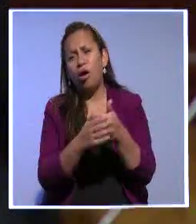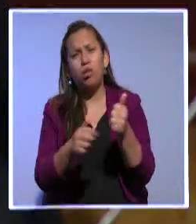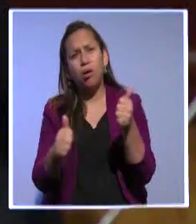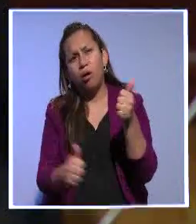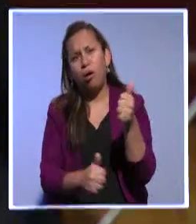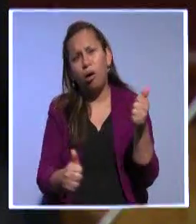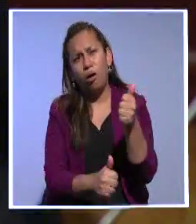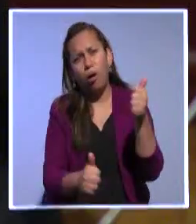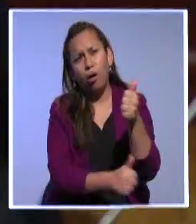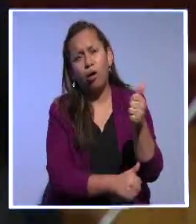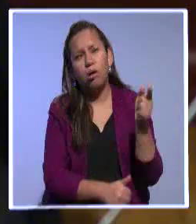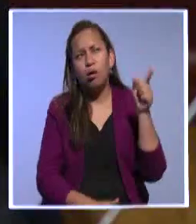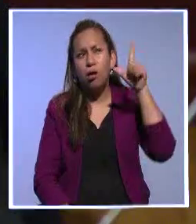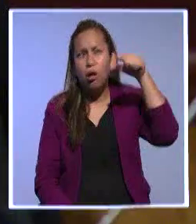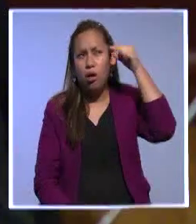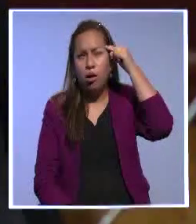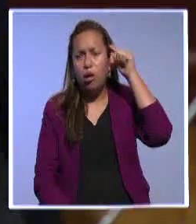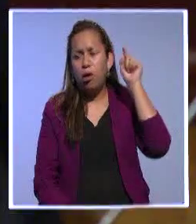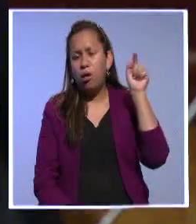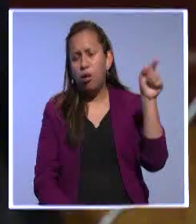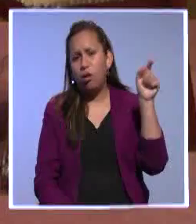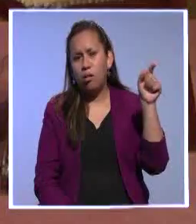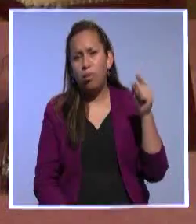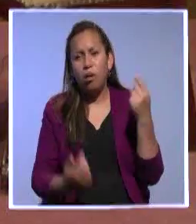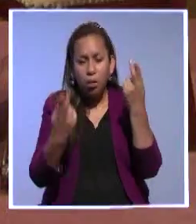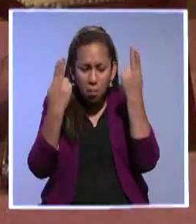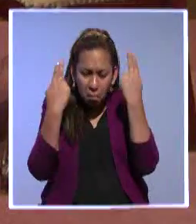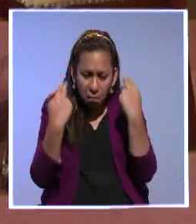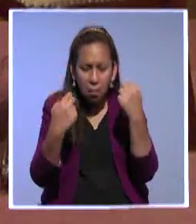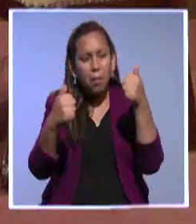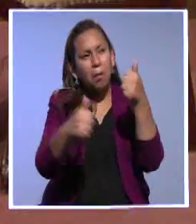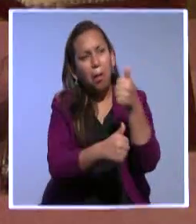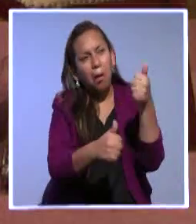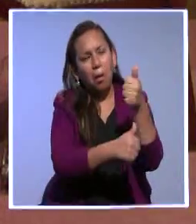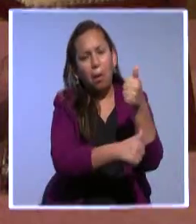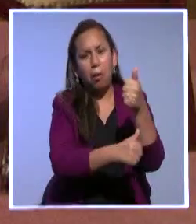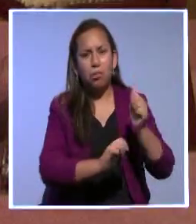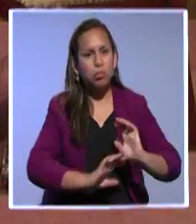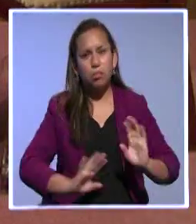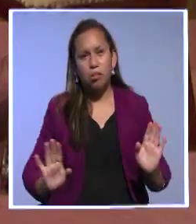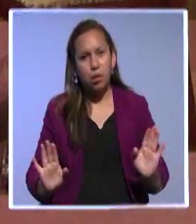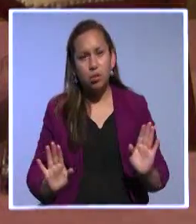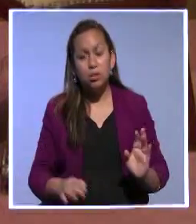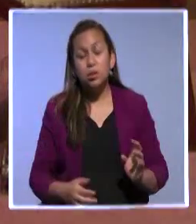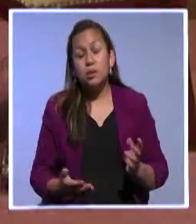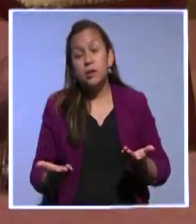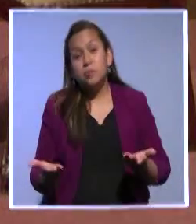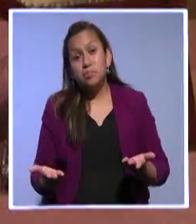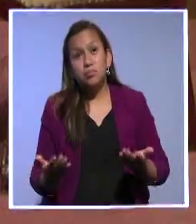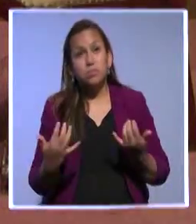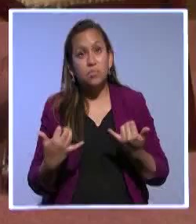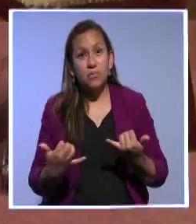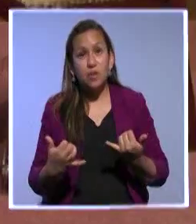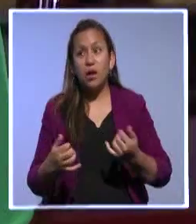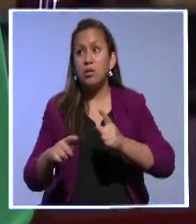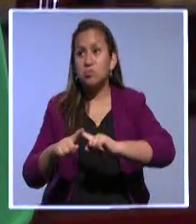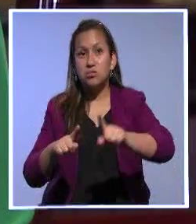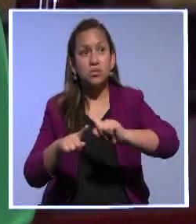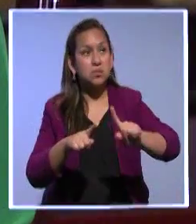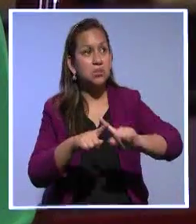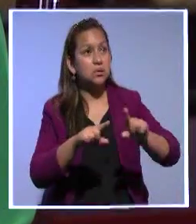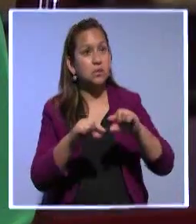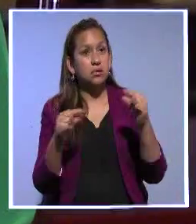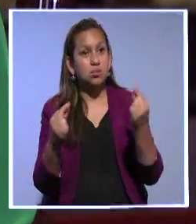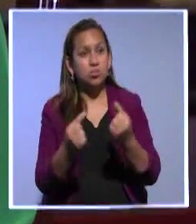intereses fundamentalmente personales. Y eso es lo que se está viendo ahora. Este reacomodo de distintos actores en los distintos grupos de oposición, para